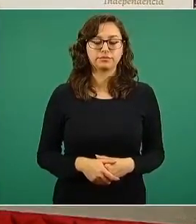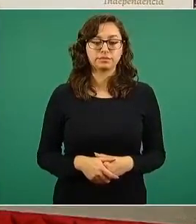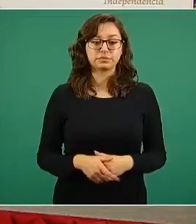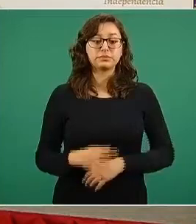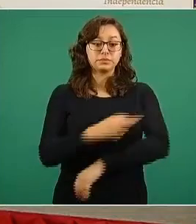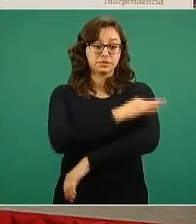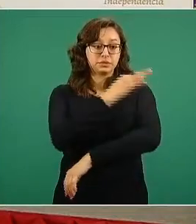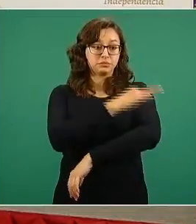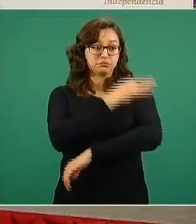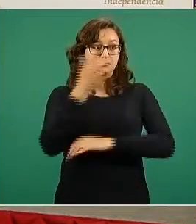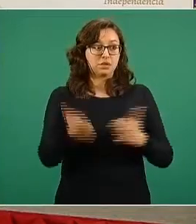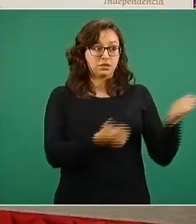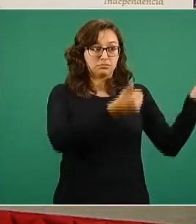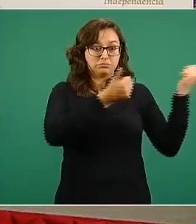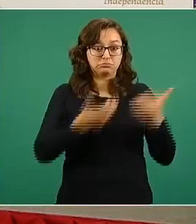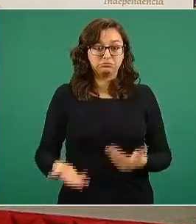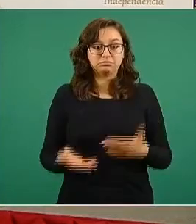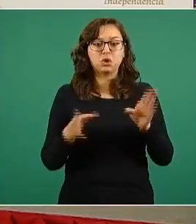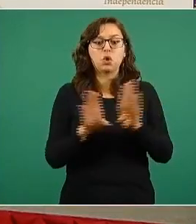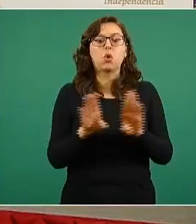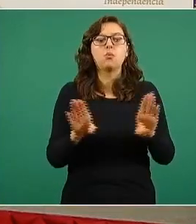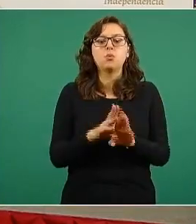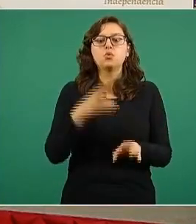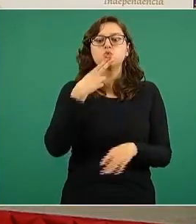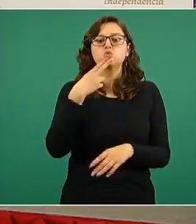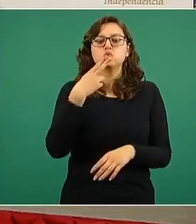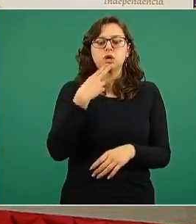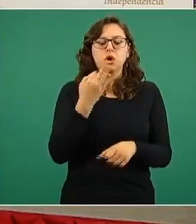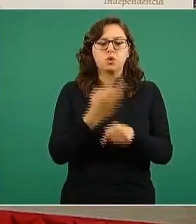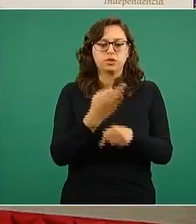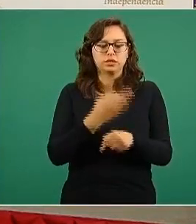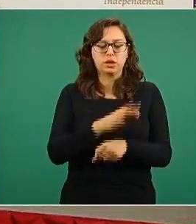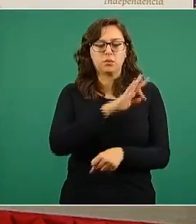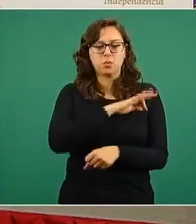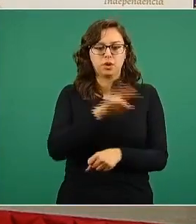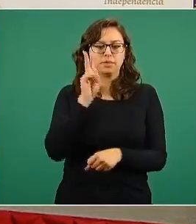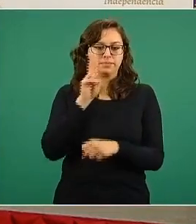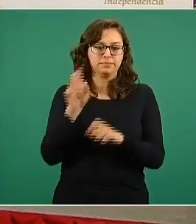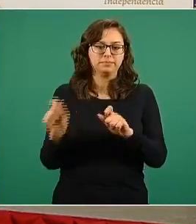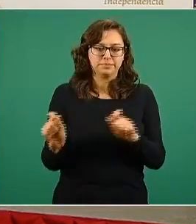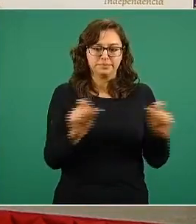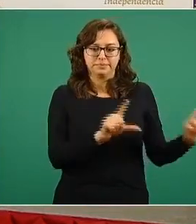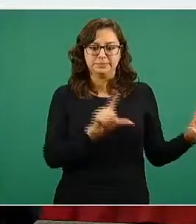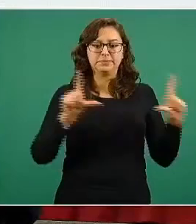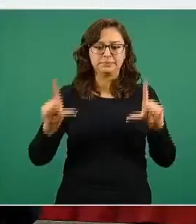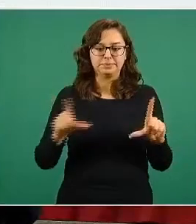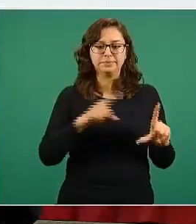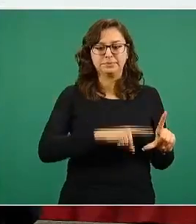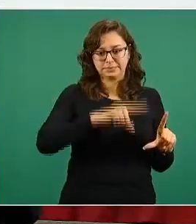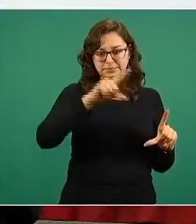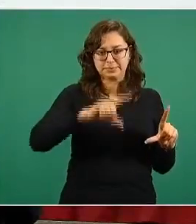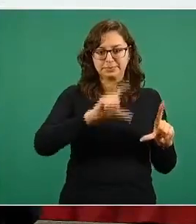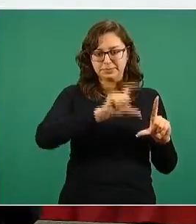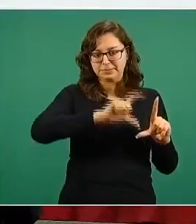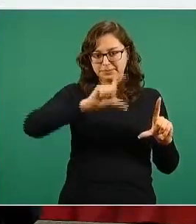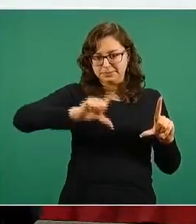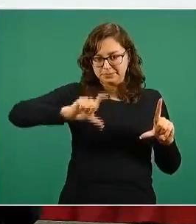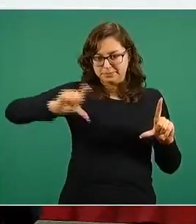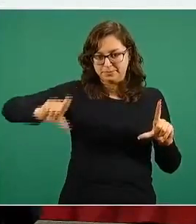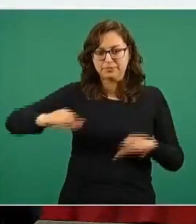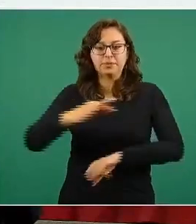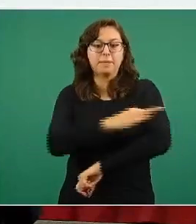tan importante, tan valioso. Esto está presentado como si fuera una curva epidémica, pero en este caso es una curva de